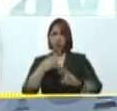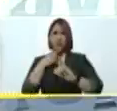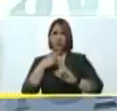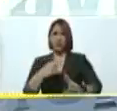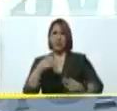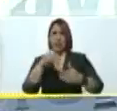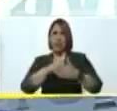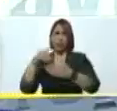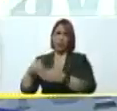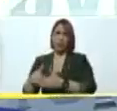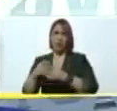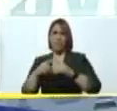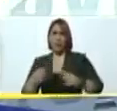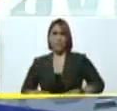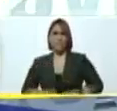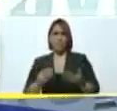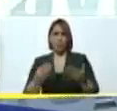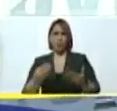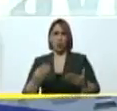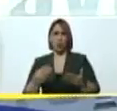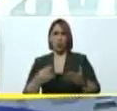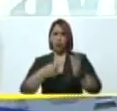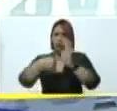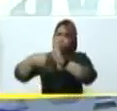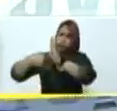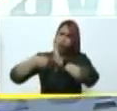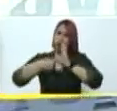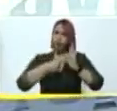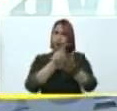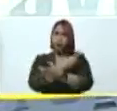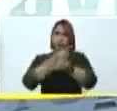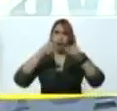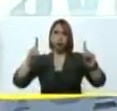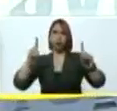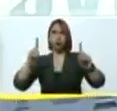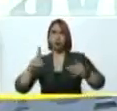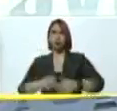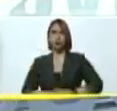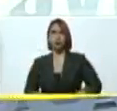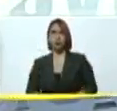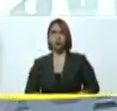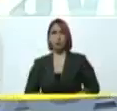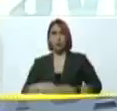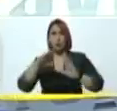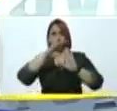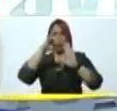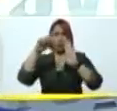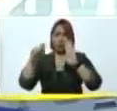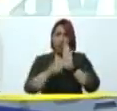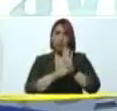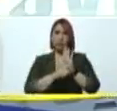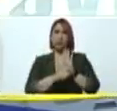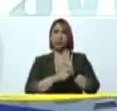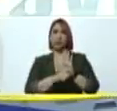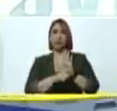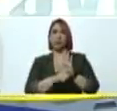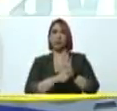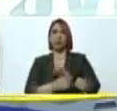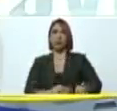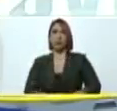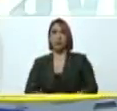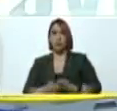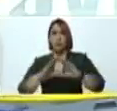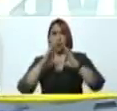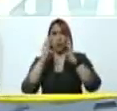electorales para que le demos una lección de democracia y constitucionalidad al